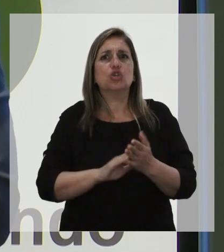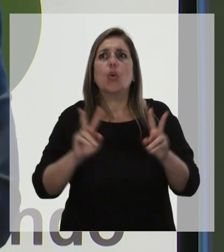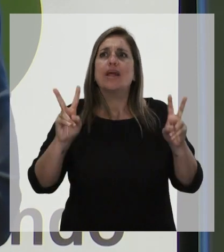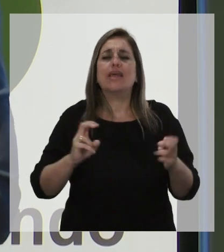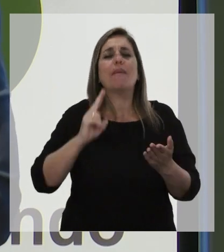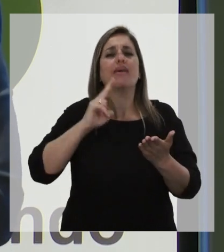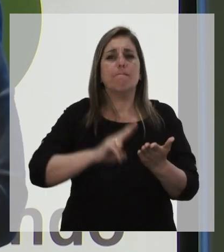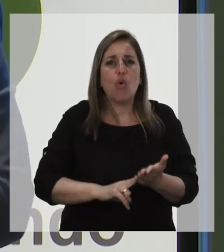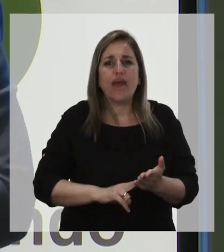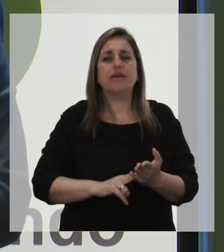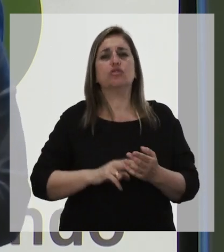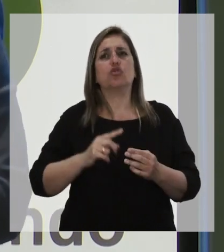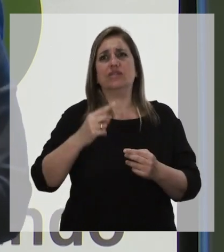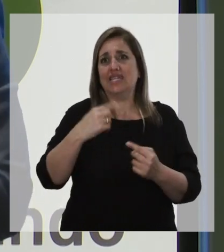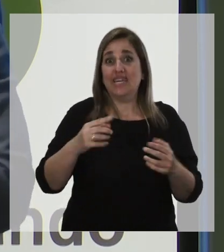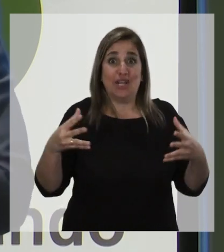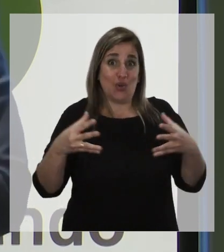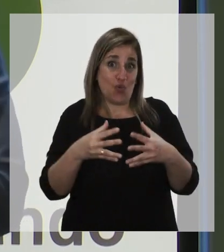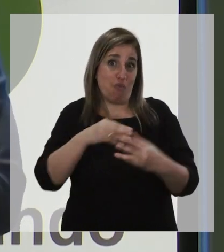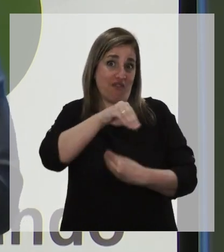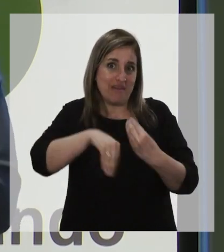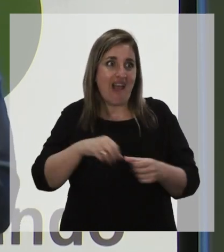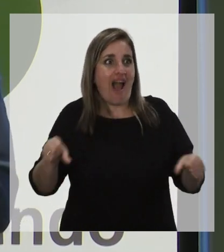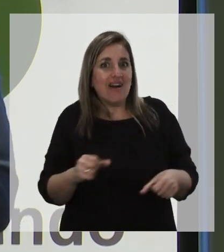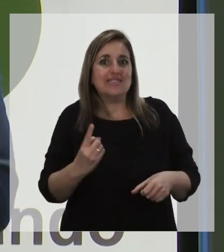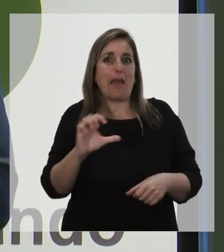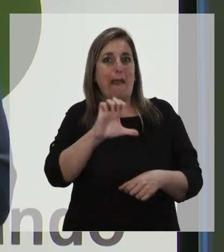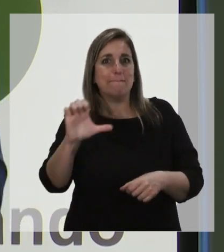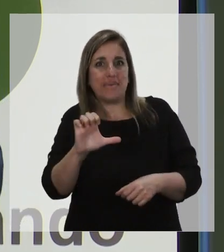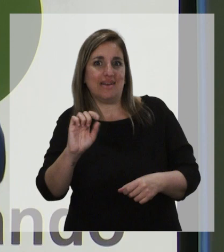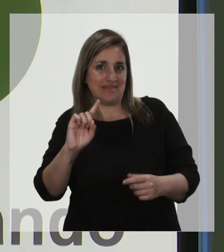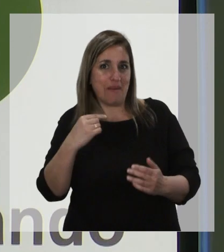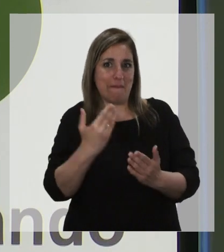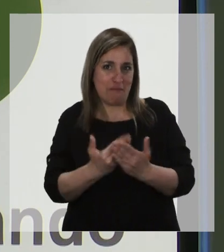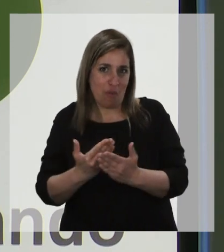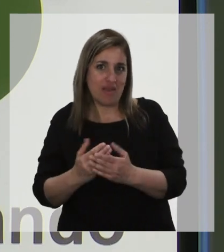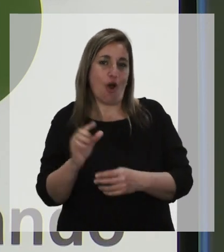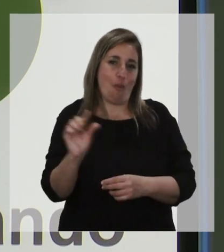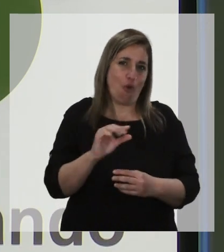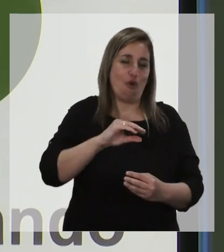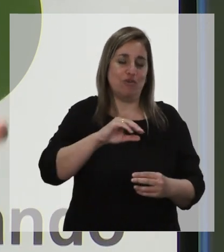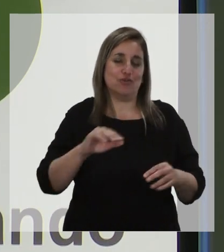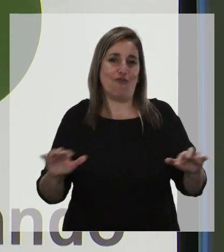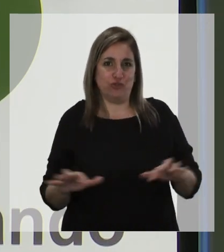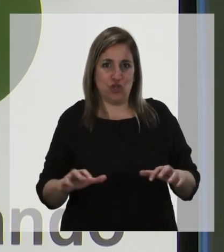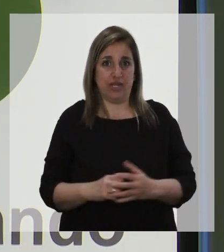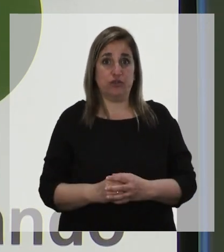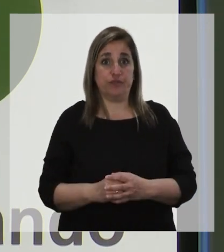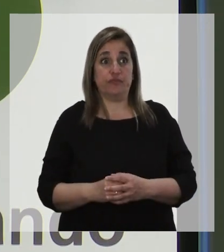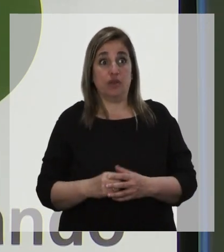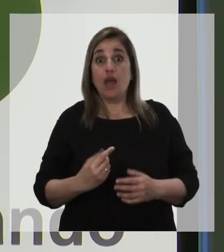tema impositivo, tributario de las pequeñas y medianas empresas. El gobierno durante la pandemia asistió